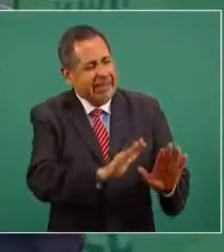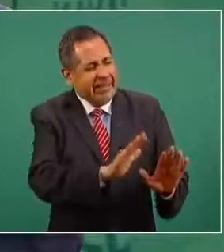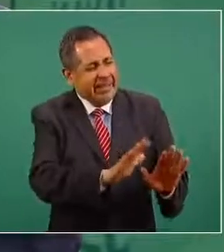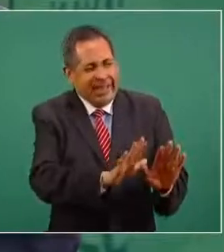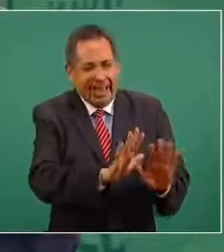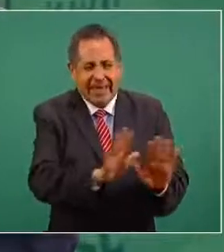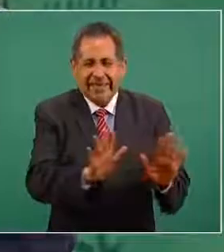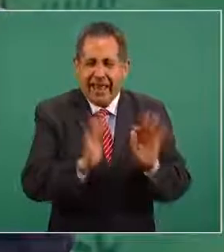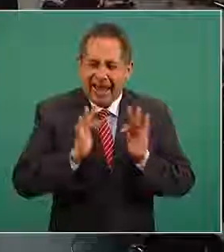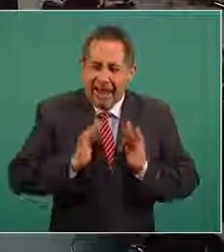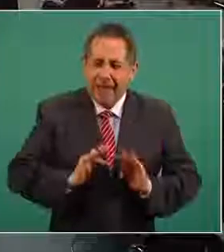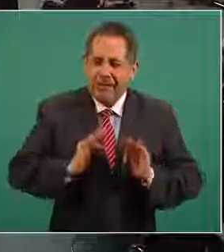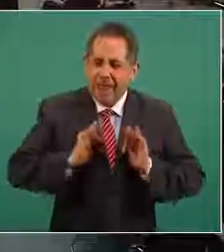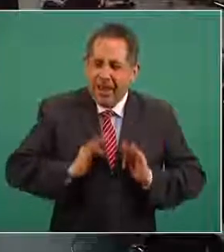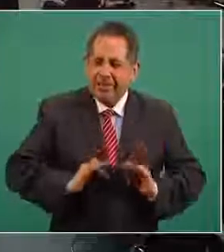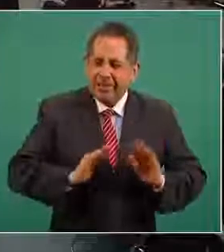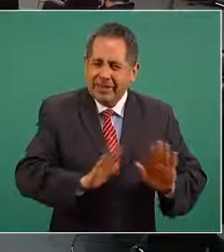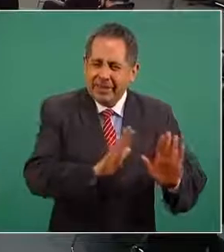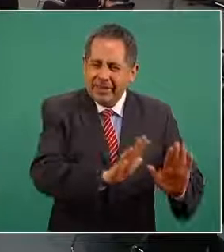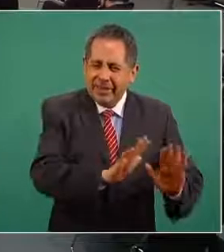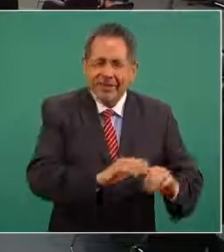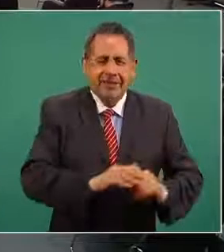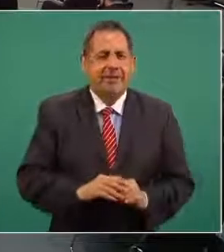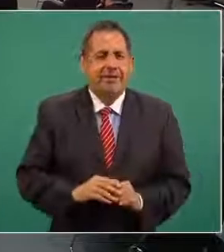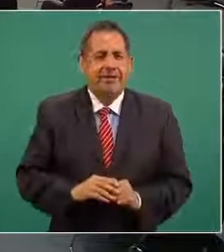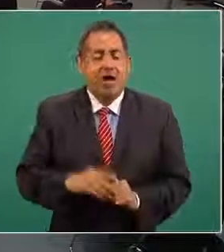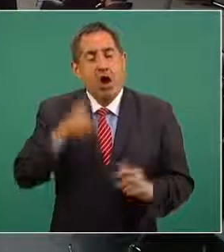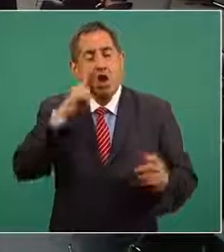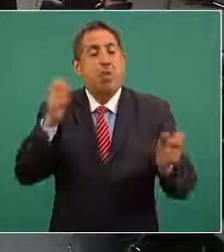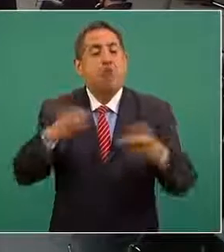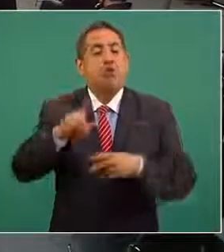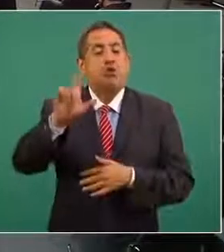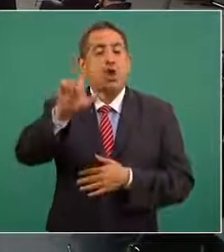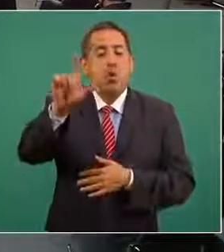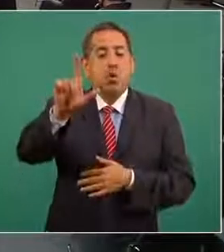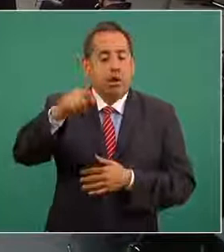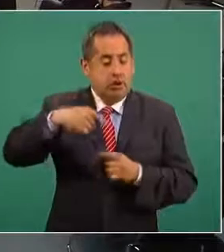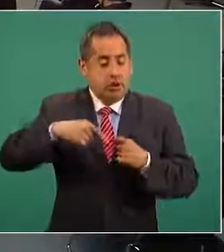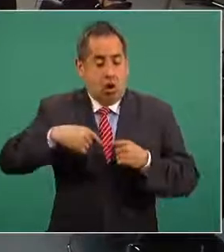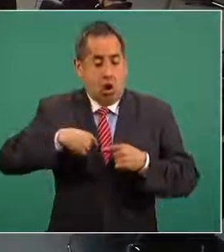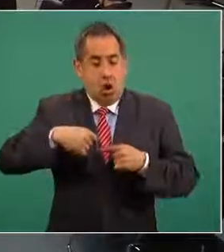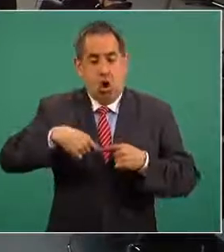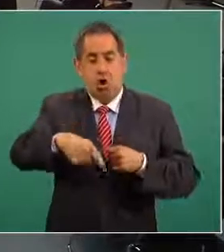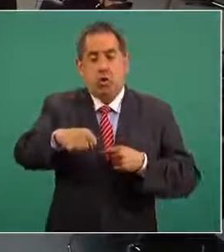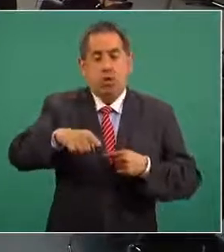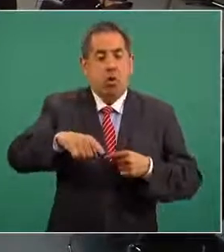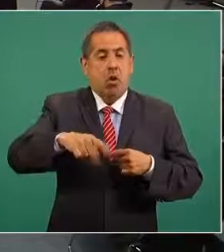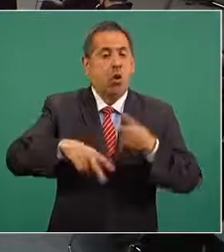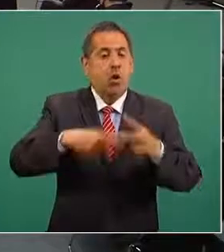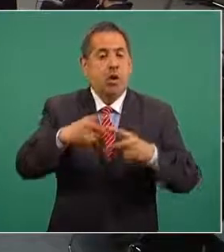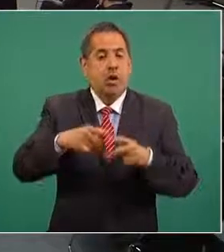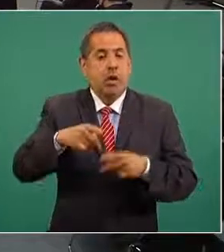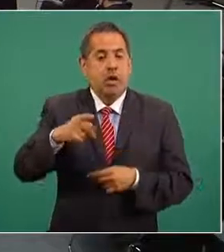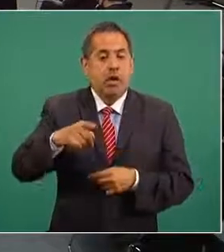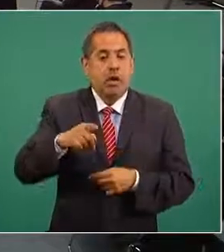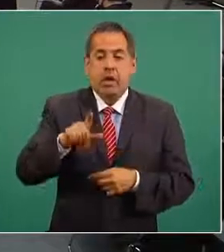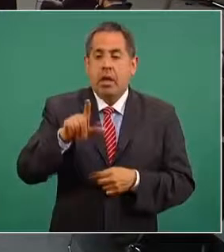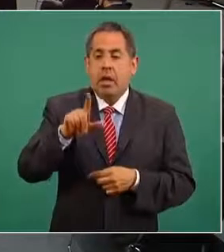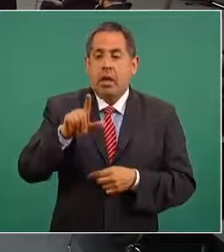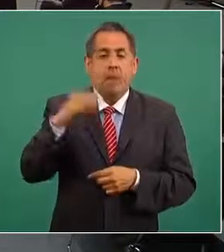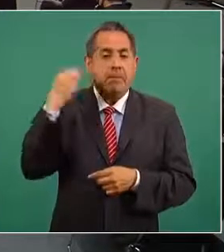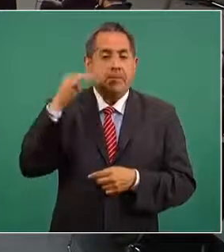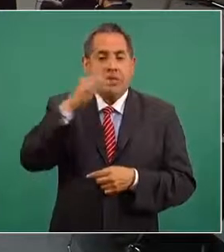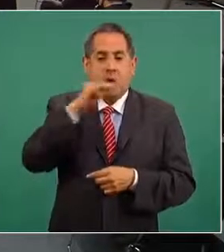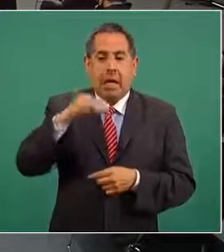nos vemos el lunes vamos a Lázaro Cárdenas al puerto de Lázaro Cárdenas